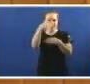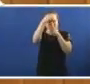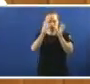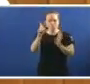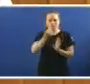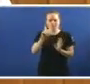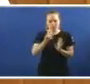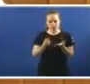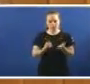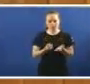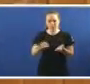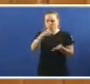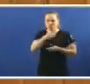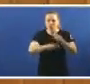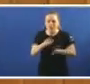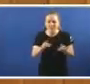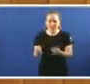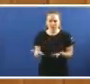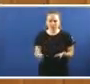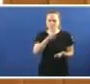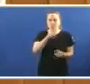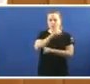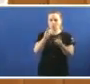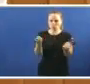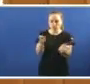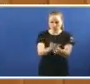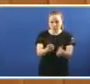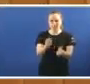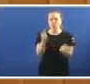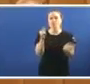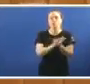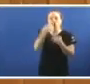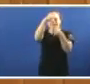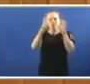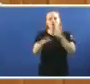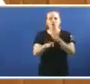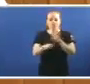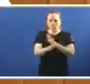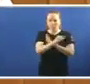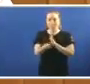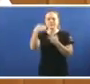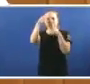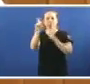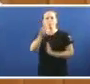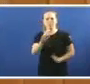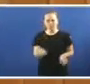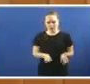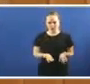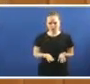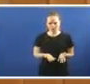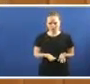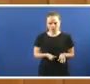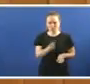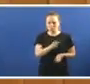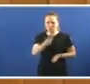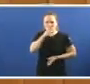non fan vostedes absolutamente nada Por eso tamén preguntamos unha vez máis polos puntos de atención continuada E pola atención primaria Como non vai a protestar